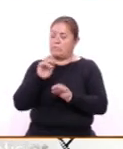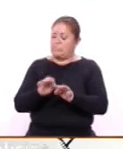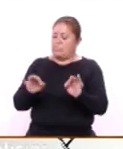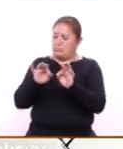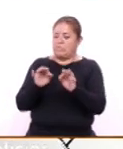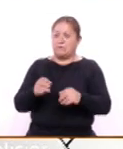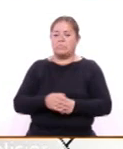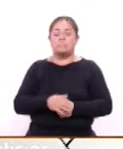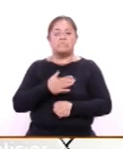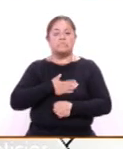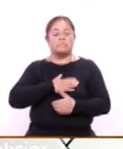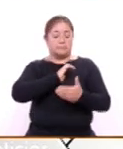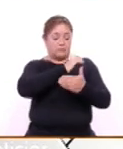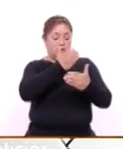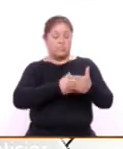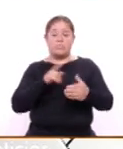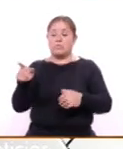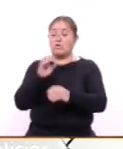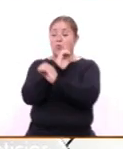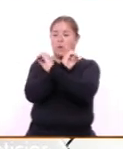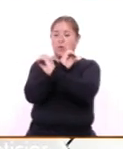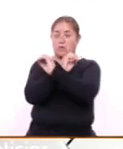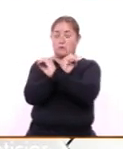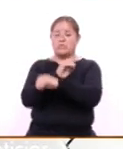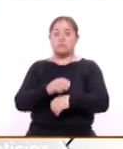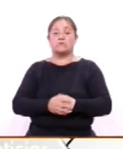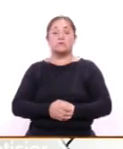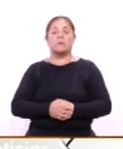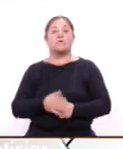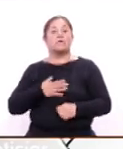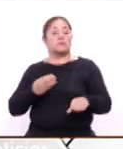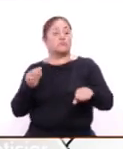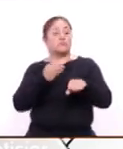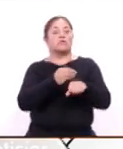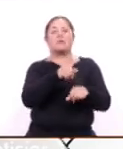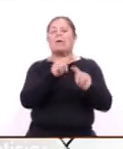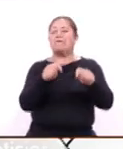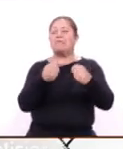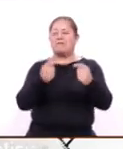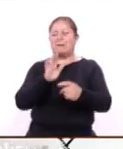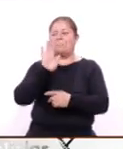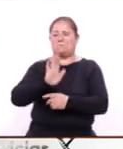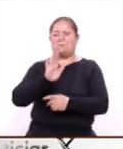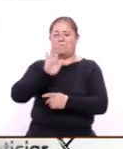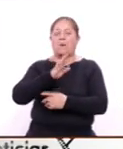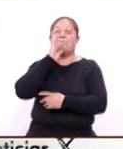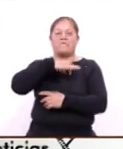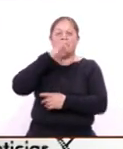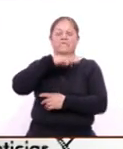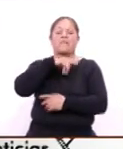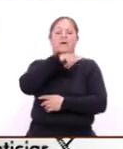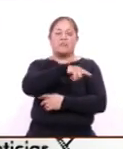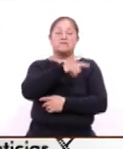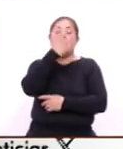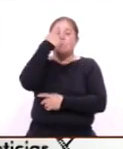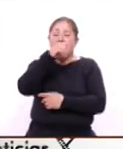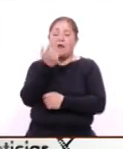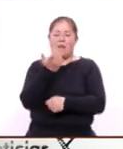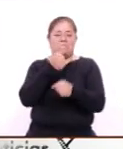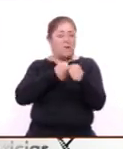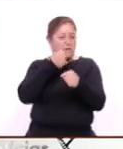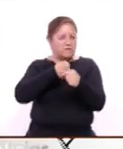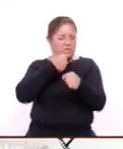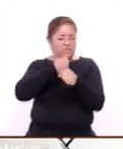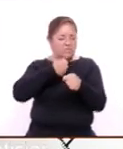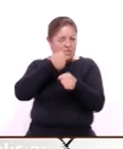que también hicimos un convenio con OXXO y nos pusieron una mini tiendita digamos así una tiendita demo que no es un